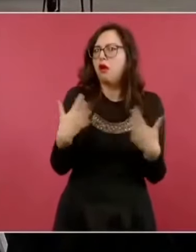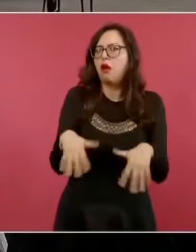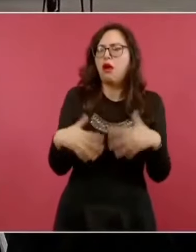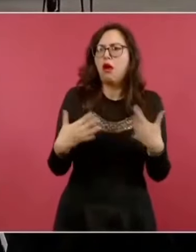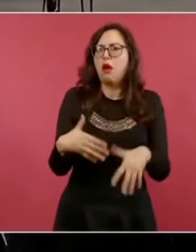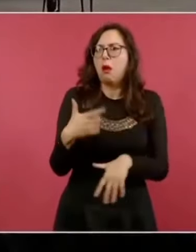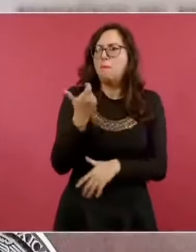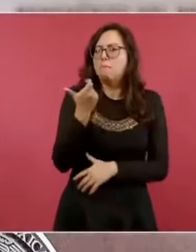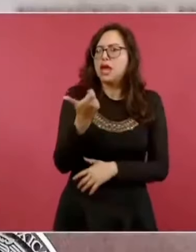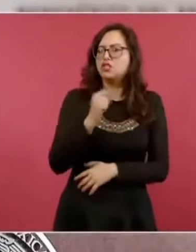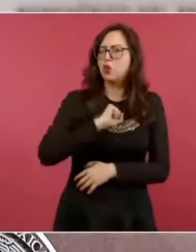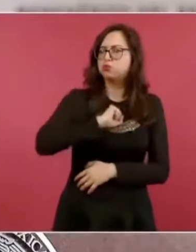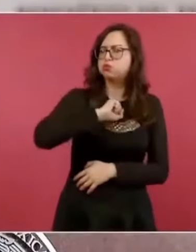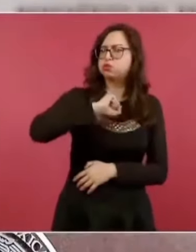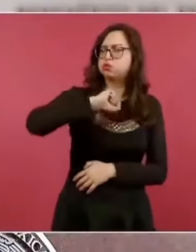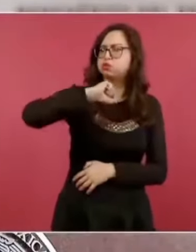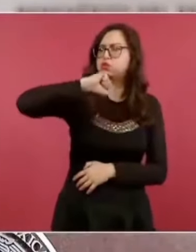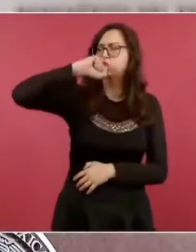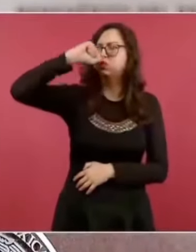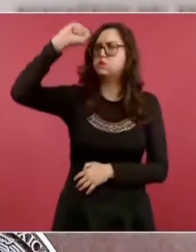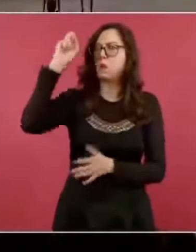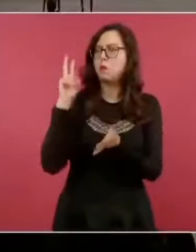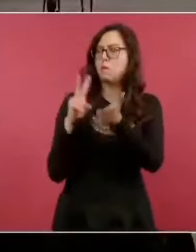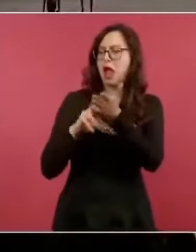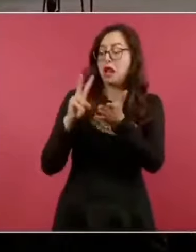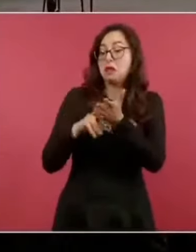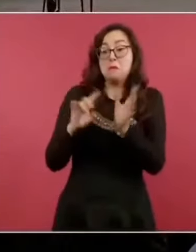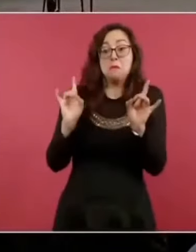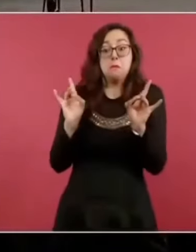Pero no me crean a mí, vamos a ver lo que dijo.